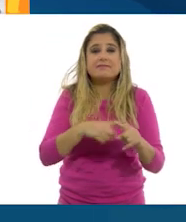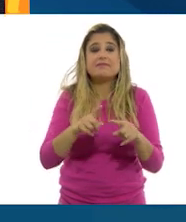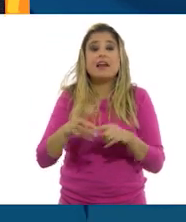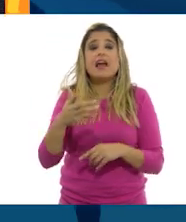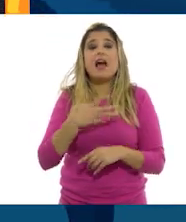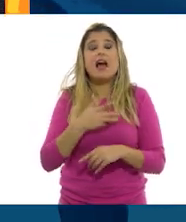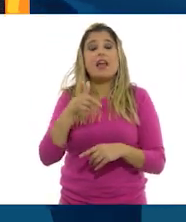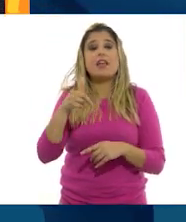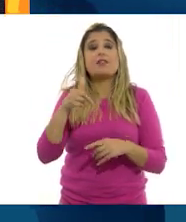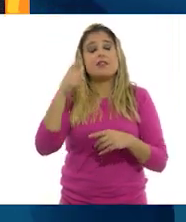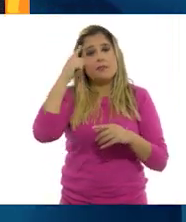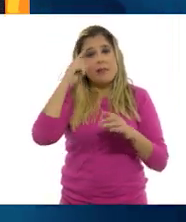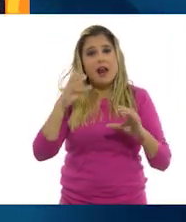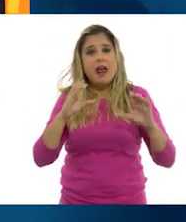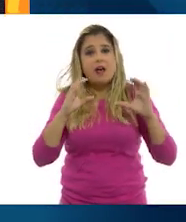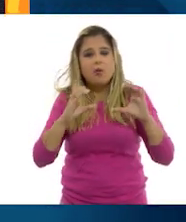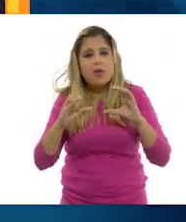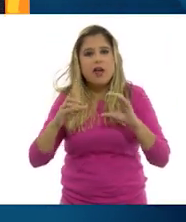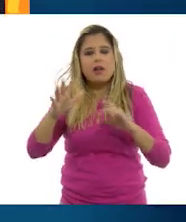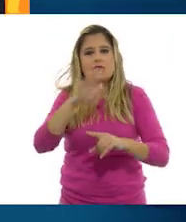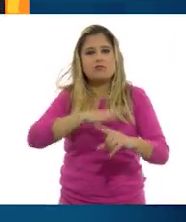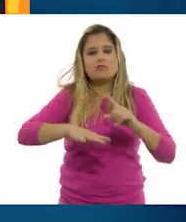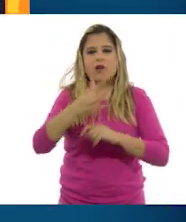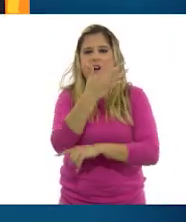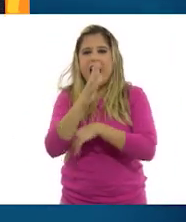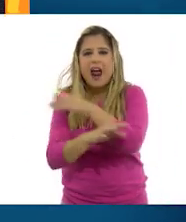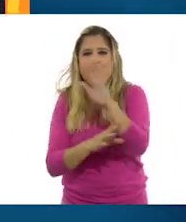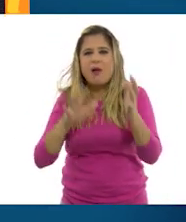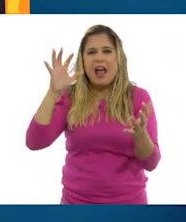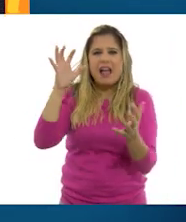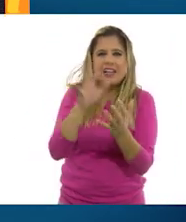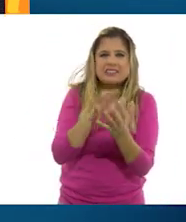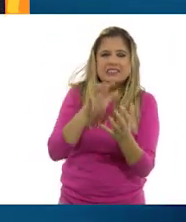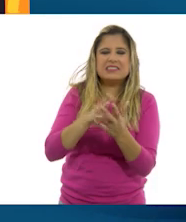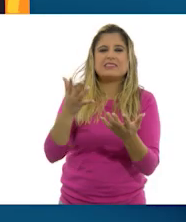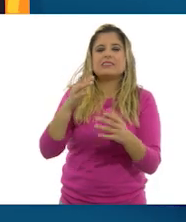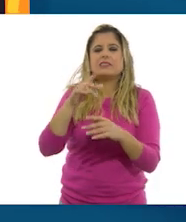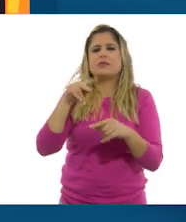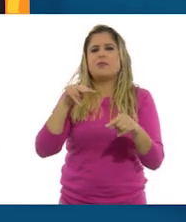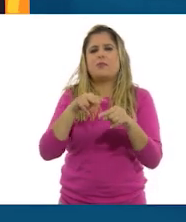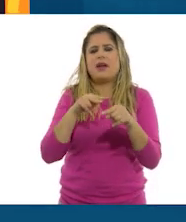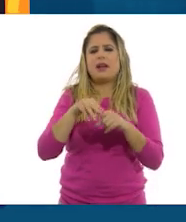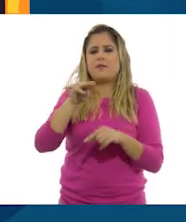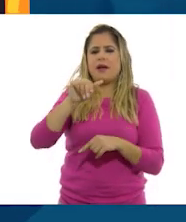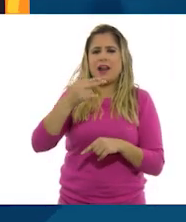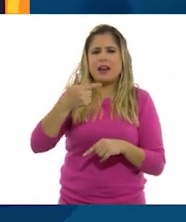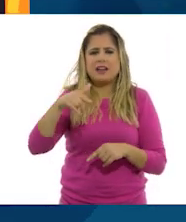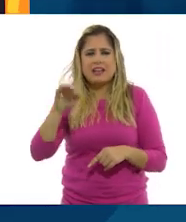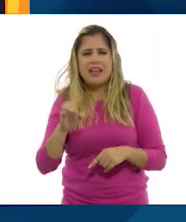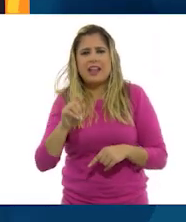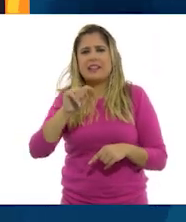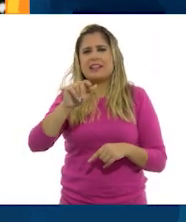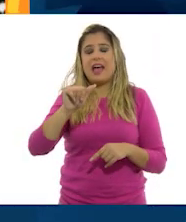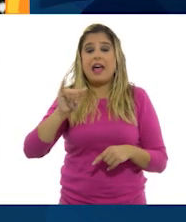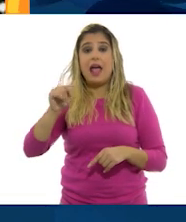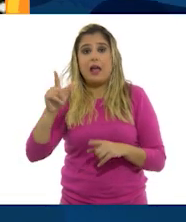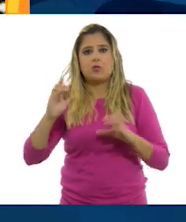parques que son patrimonio de la humanidad. El parque de Marahue, el parque de Tai, etc.